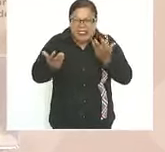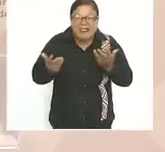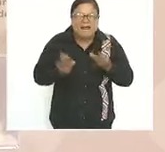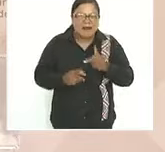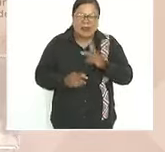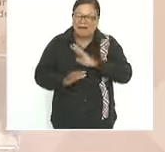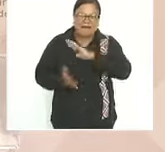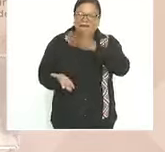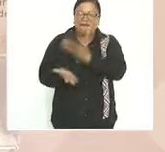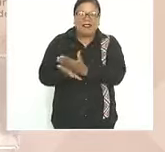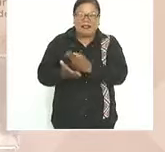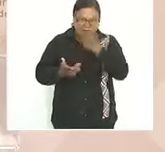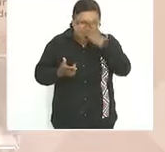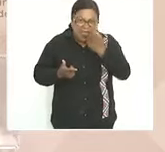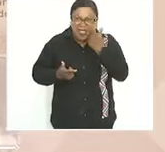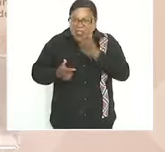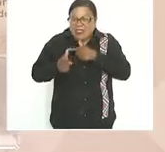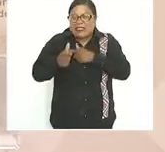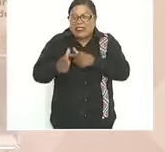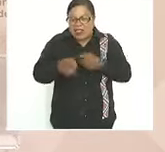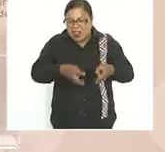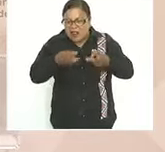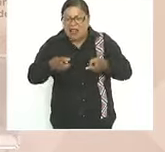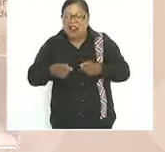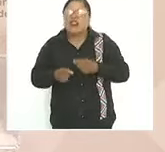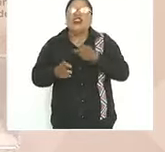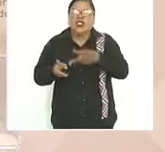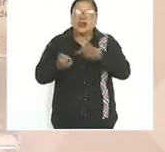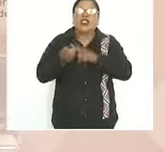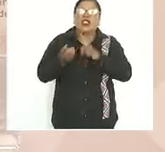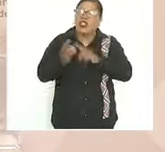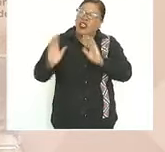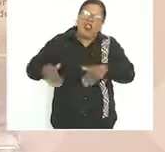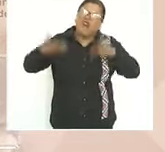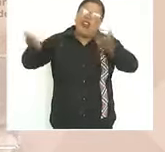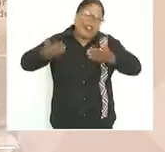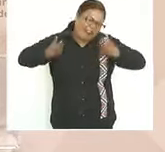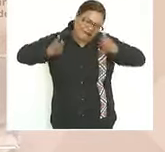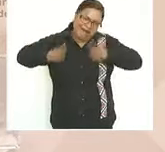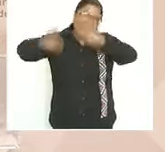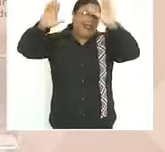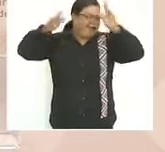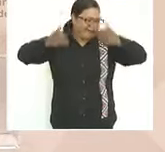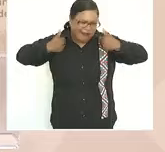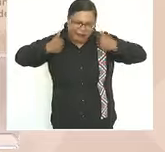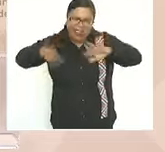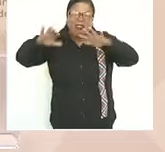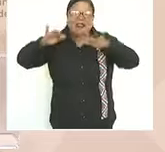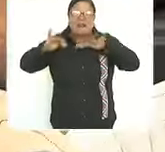a robar a otra parte al carajo los corruptos